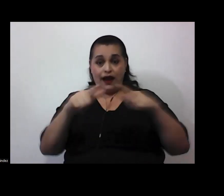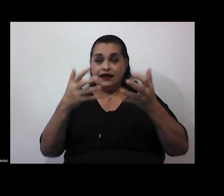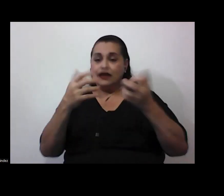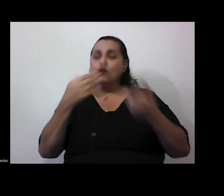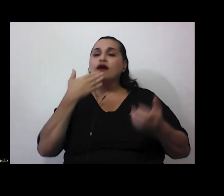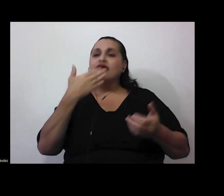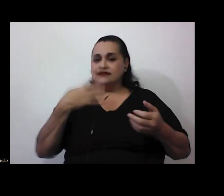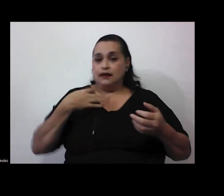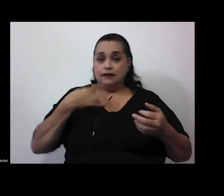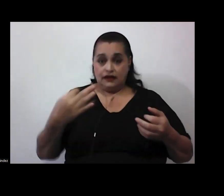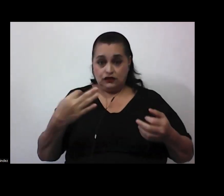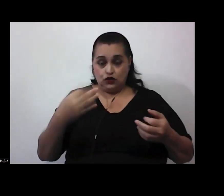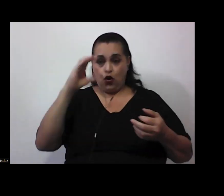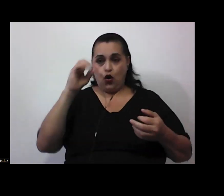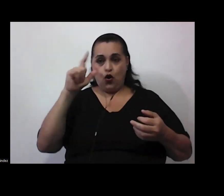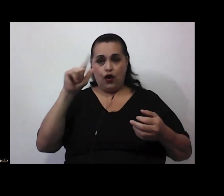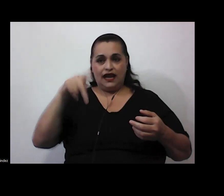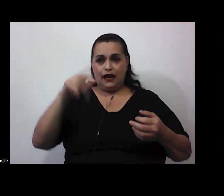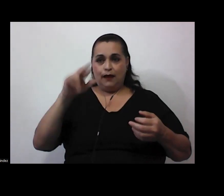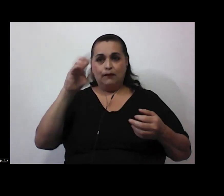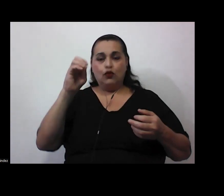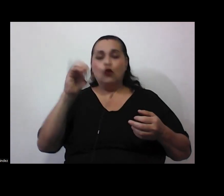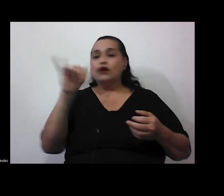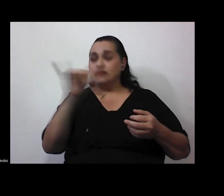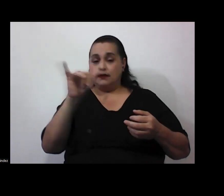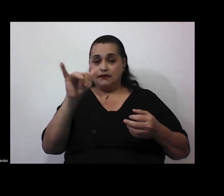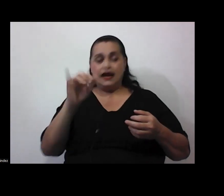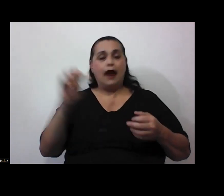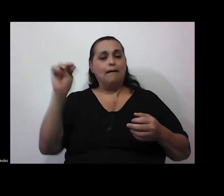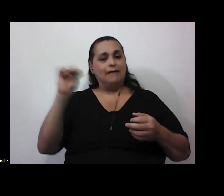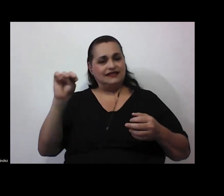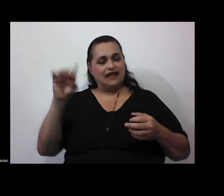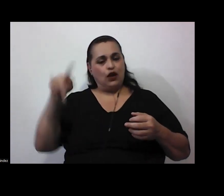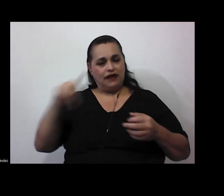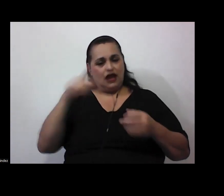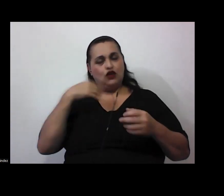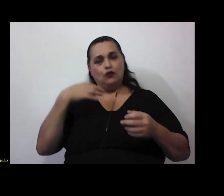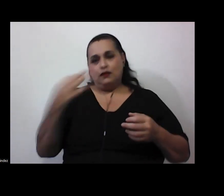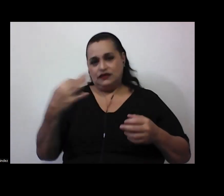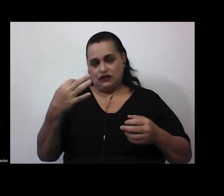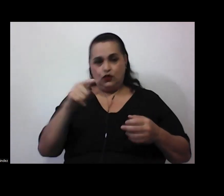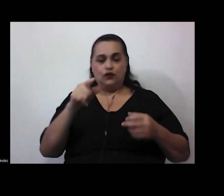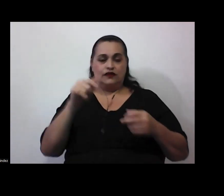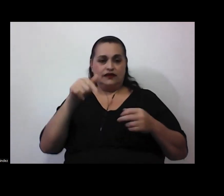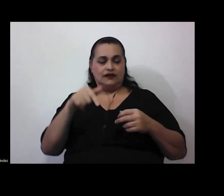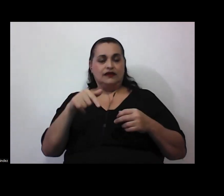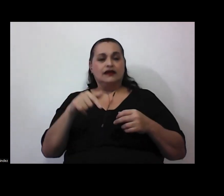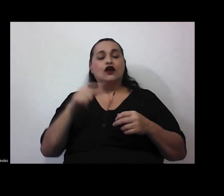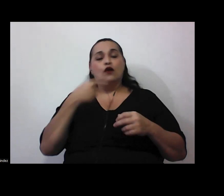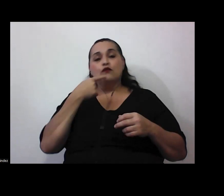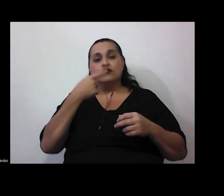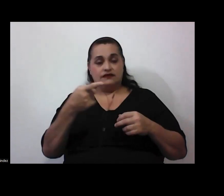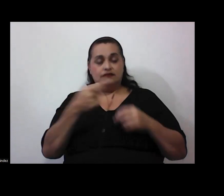invitación al Colipro y en particular a Marcelo Prieto Murillo por la invitación, como decía.